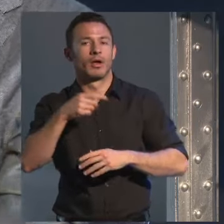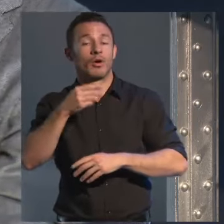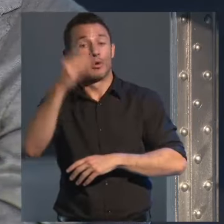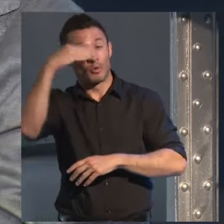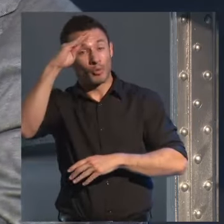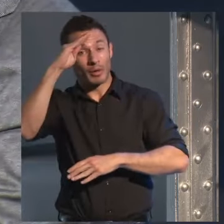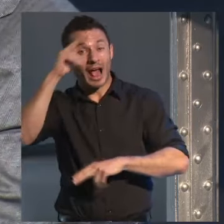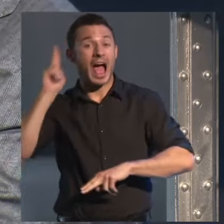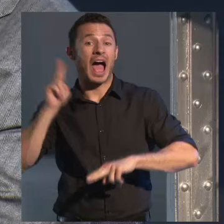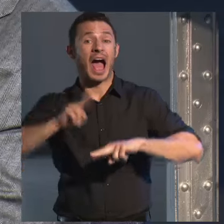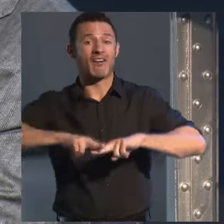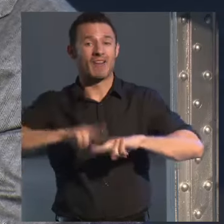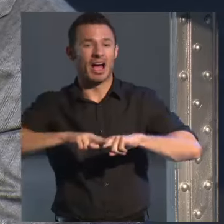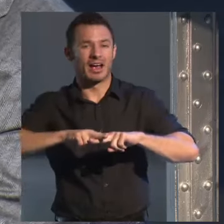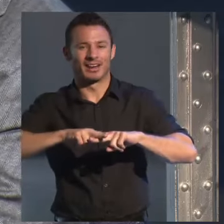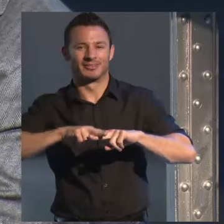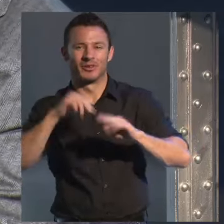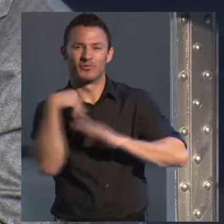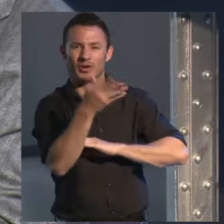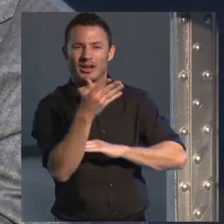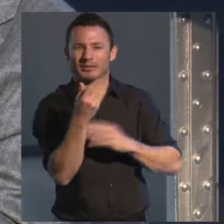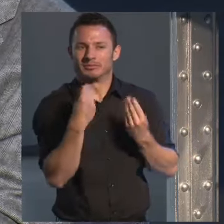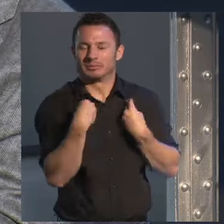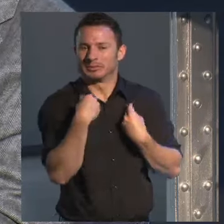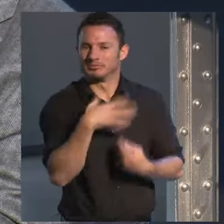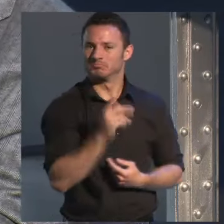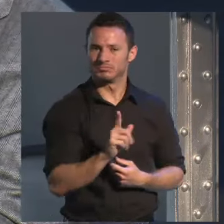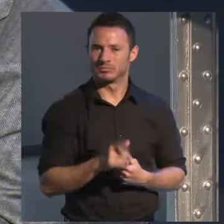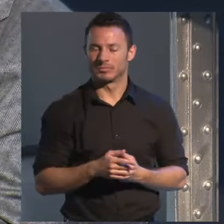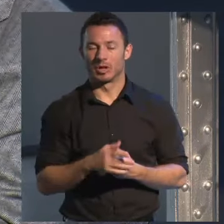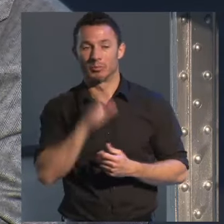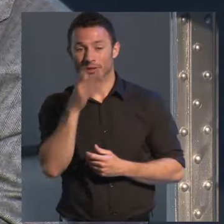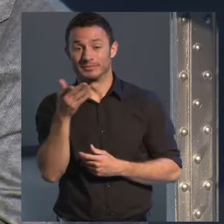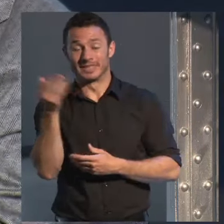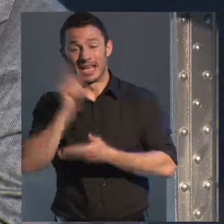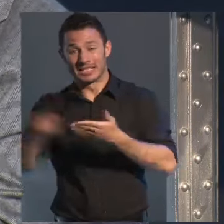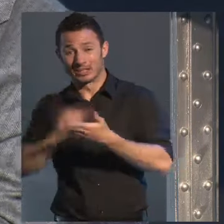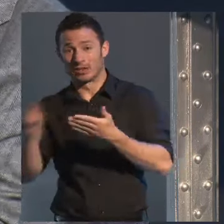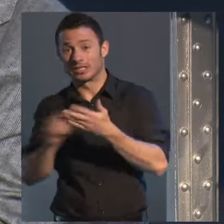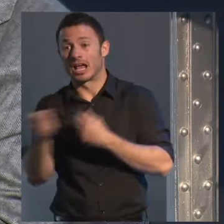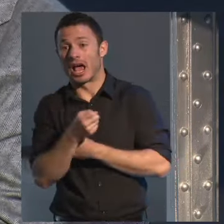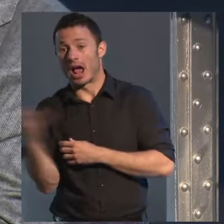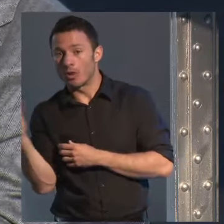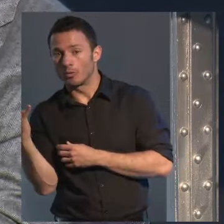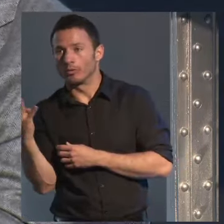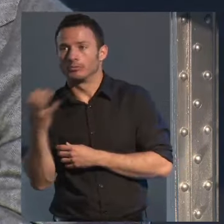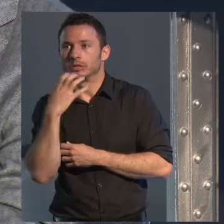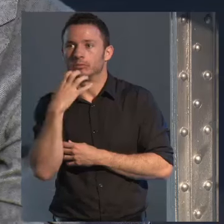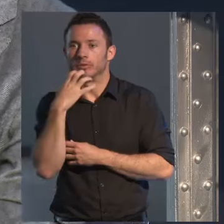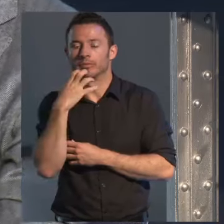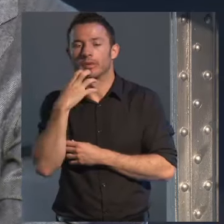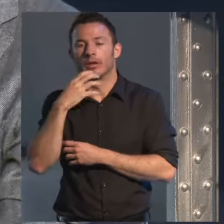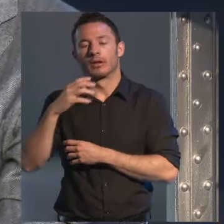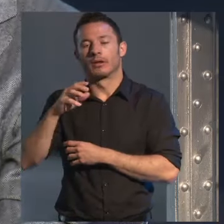porque hay escritores recuerdo una conversación no hace mucho con Juan Gabriel Vázquez que me comentaba estuvo 15 años fuera de Colombia ya